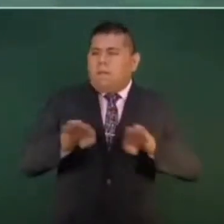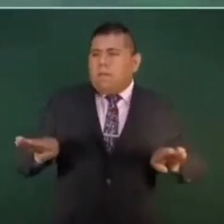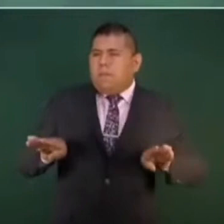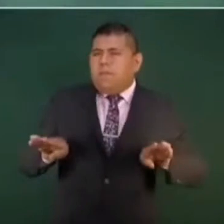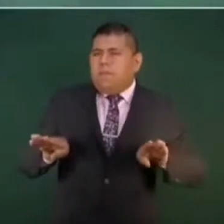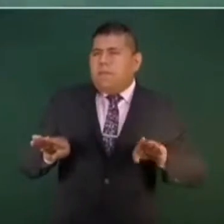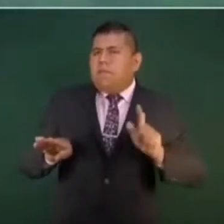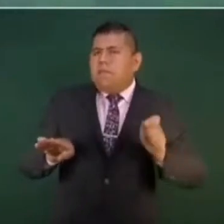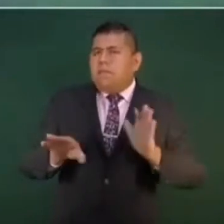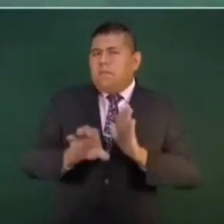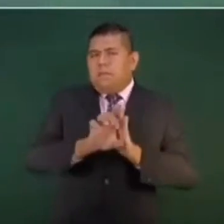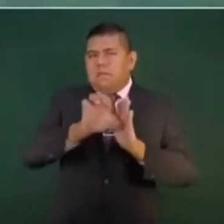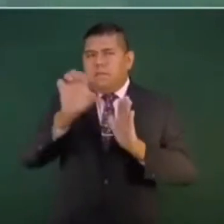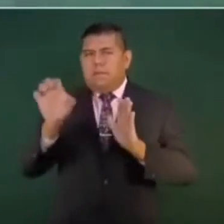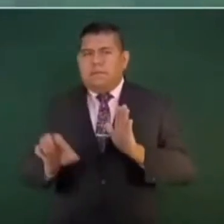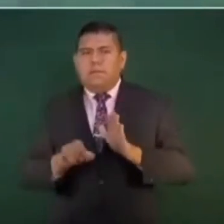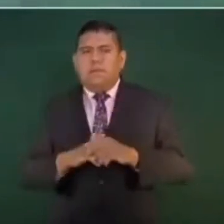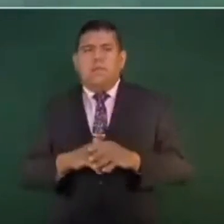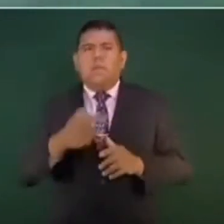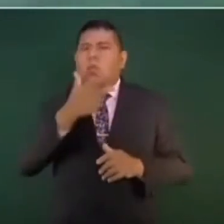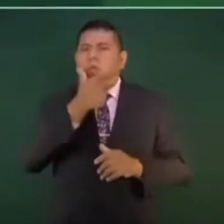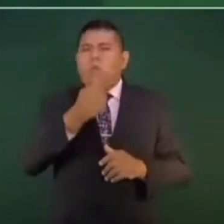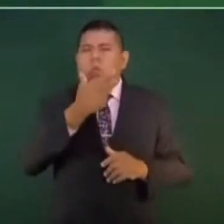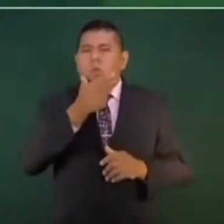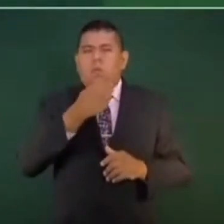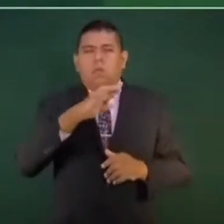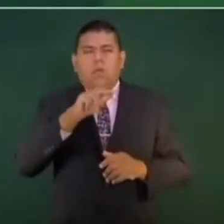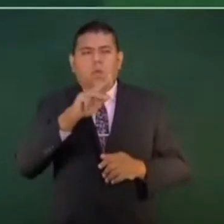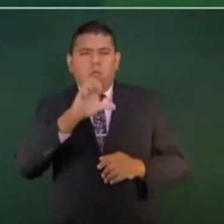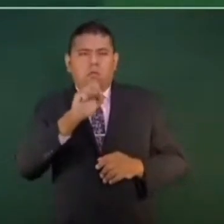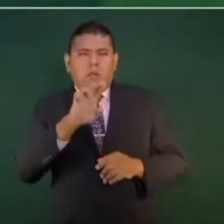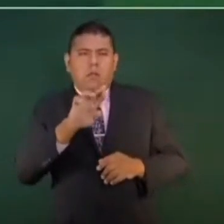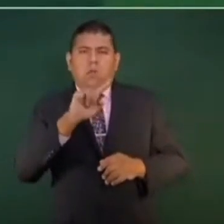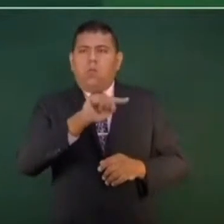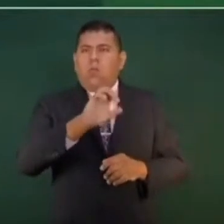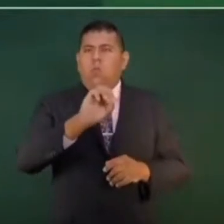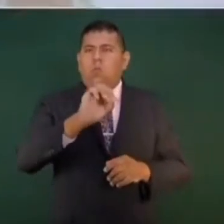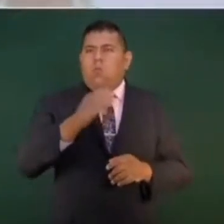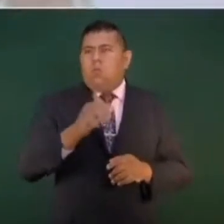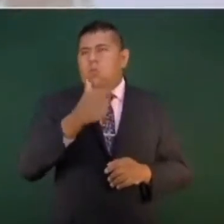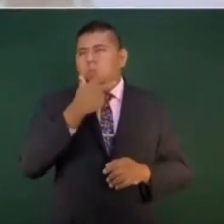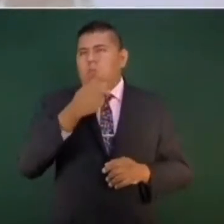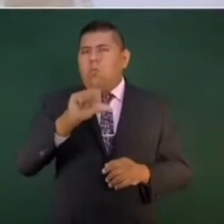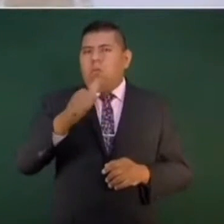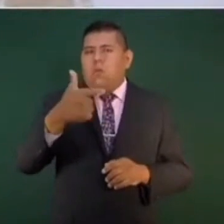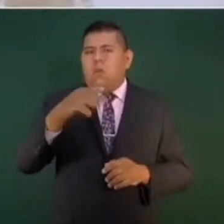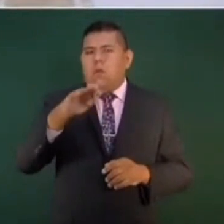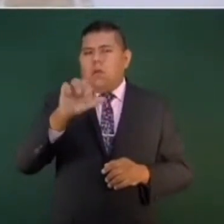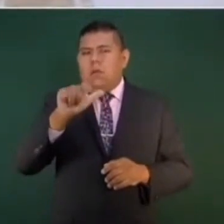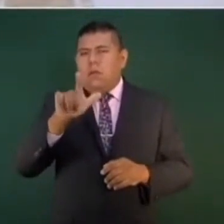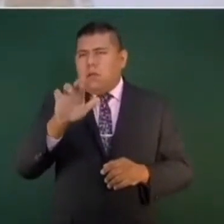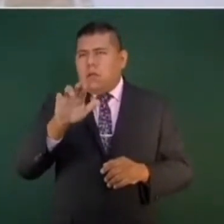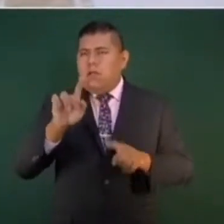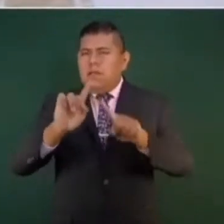de Krause o de Aguilar Camín o